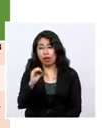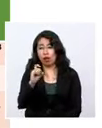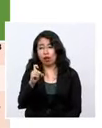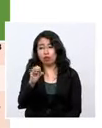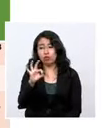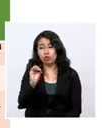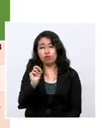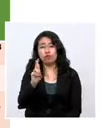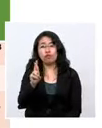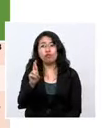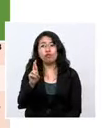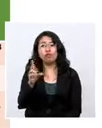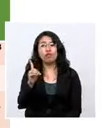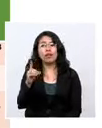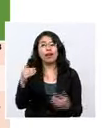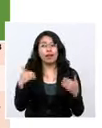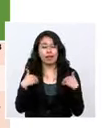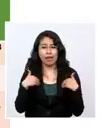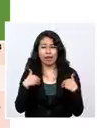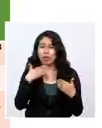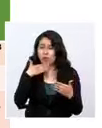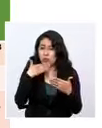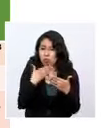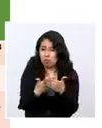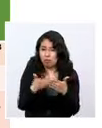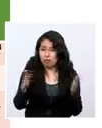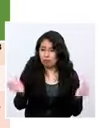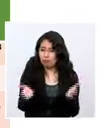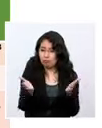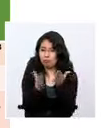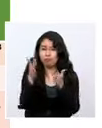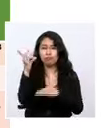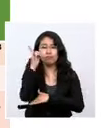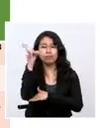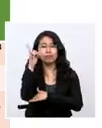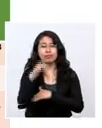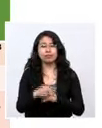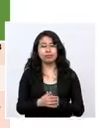con ello podamos tener un aliento para la población boliviana.